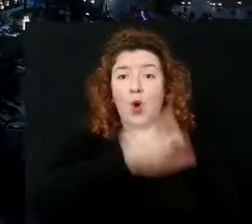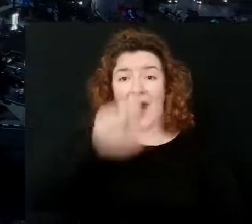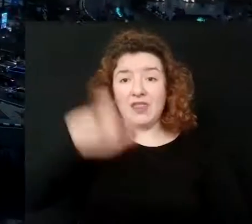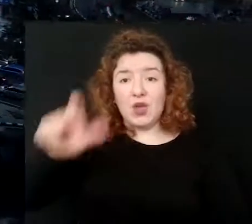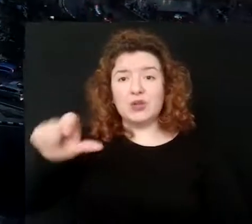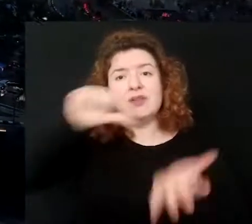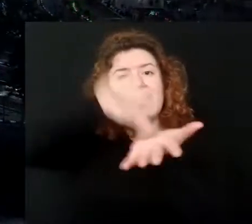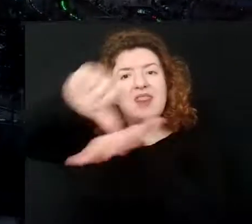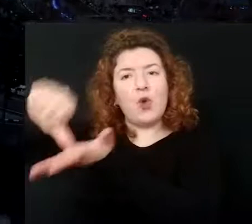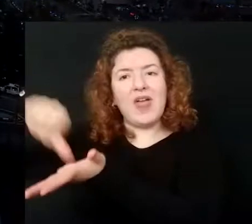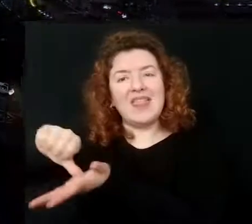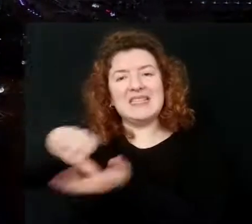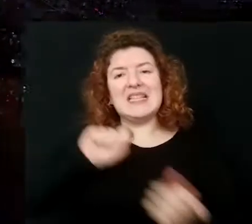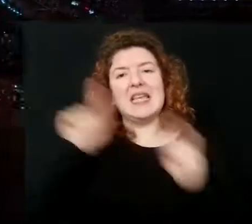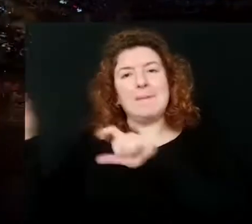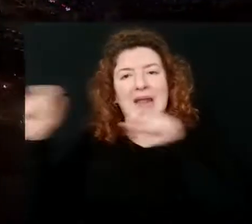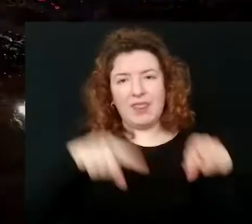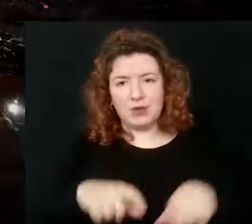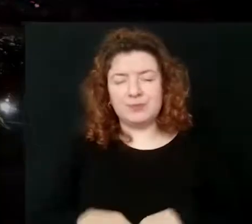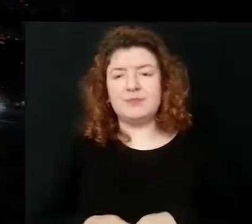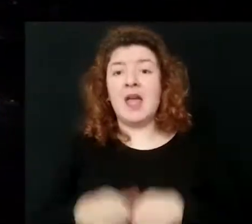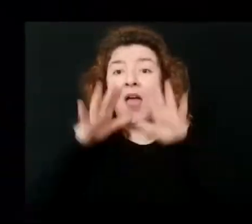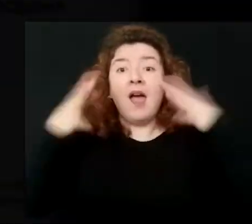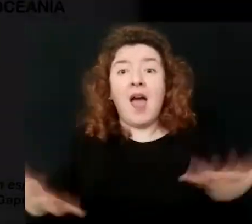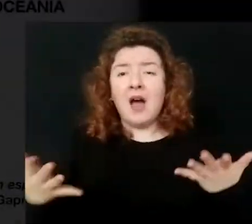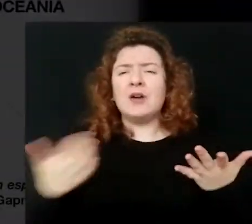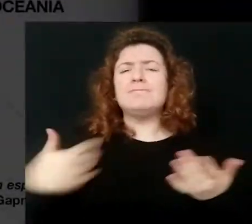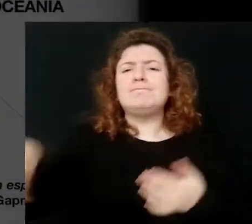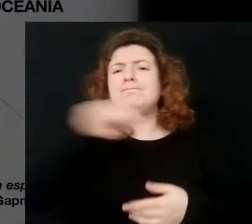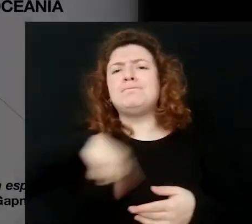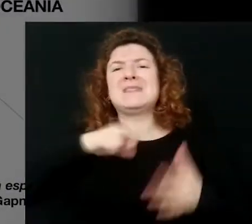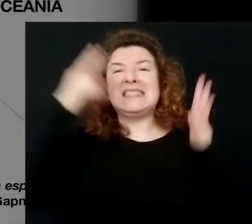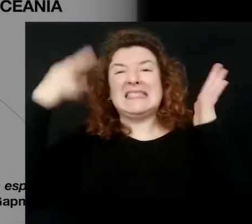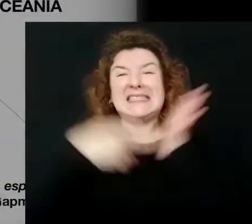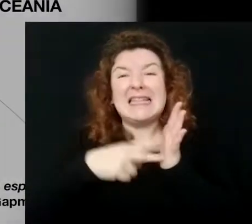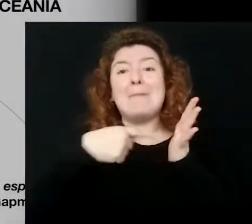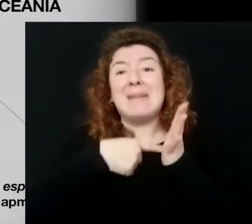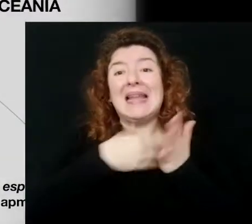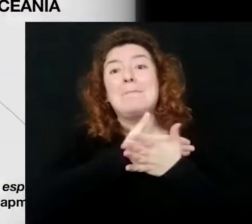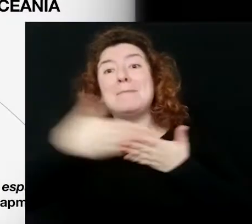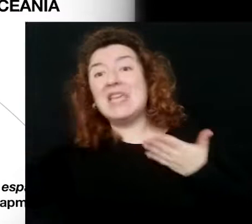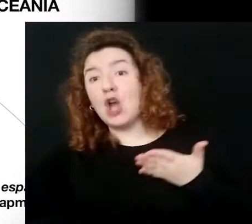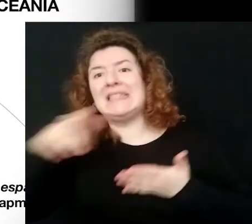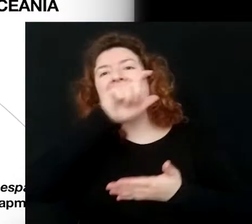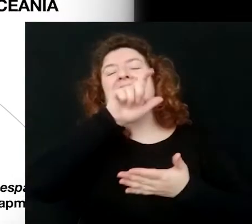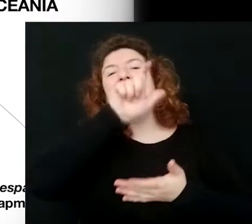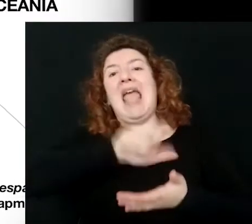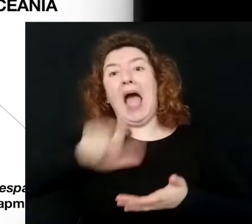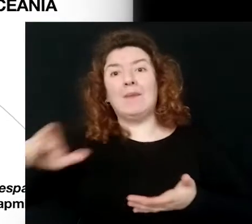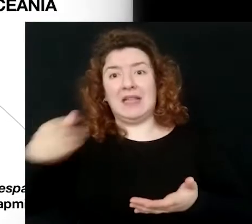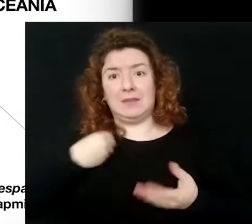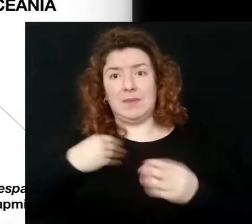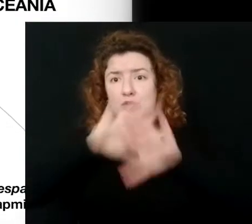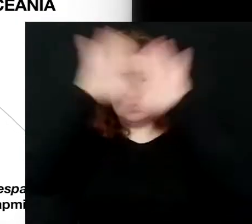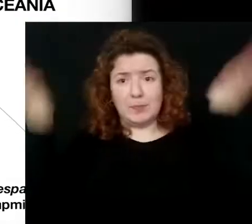Población, ciudades y migración Actualmente somos más de 7.000 millones de habitantes en el planeta, siendo